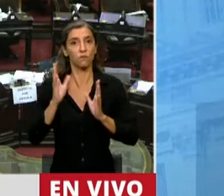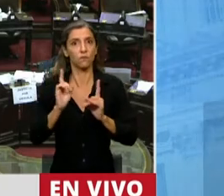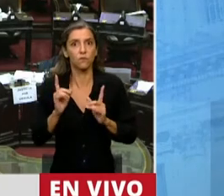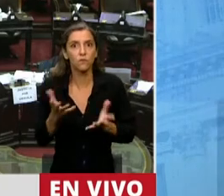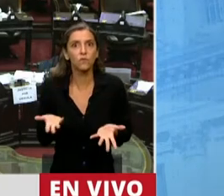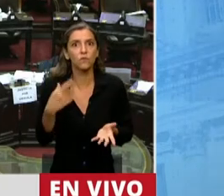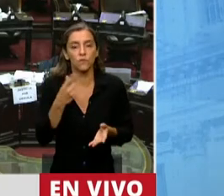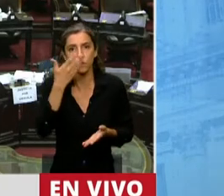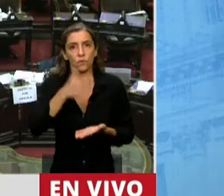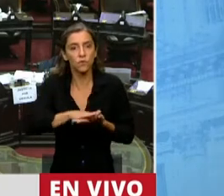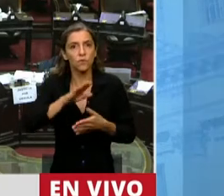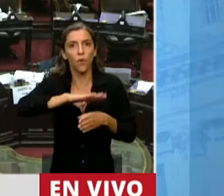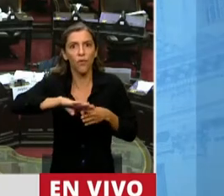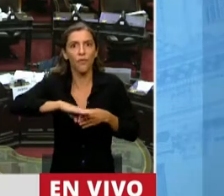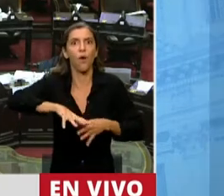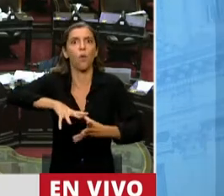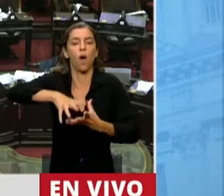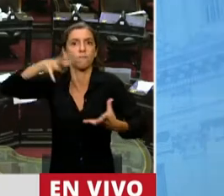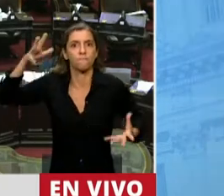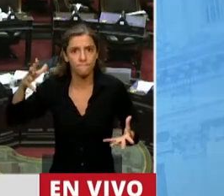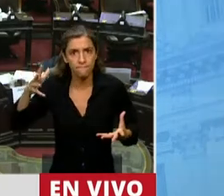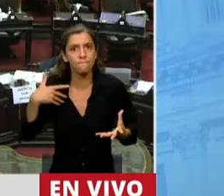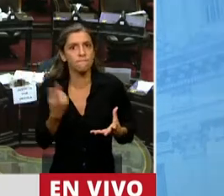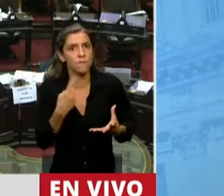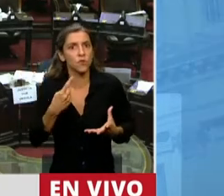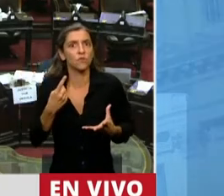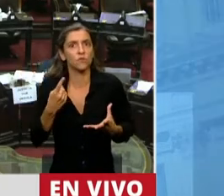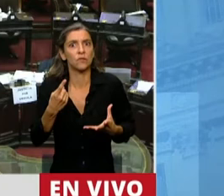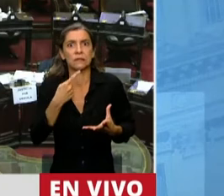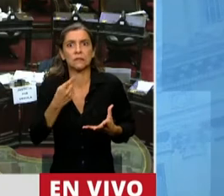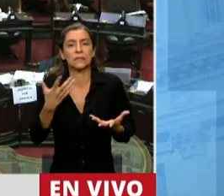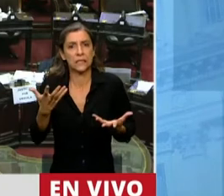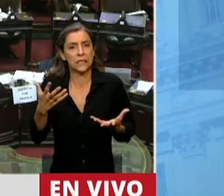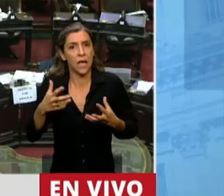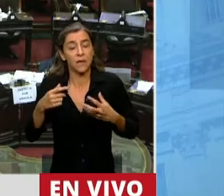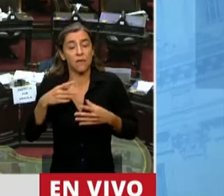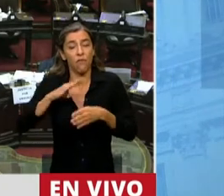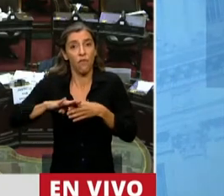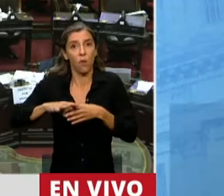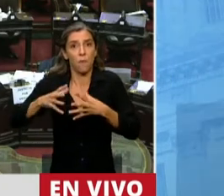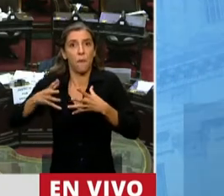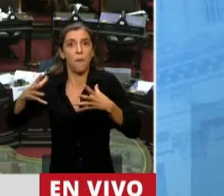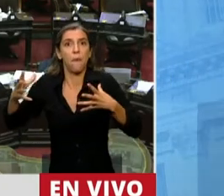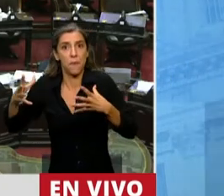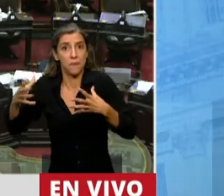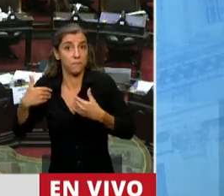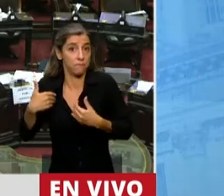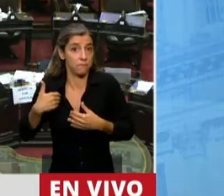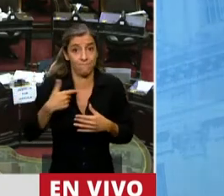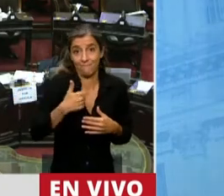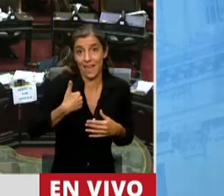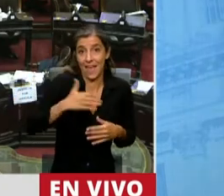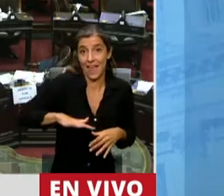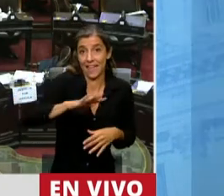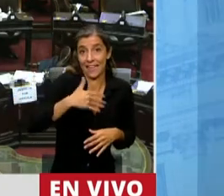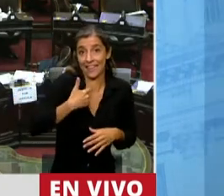sobreendeudamiento de un país como el nuestro, estamos hablando de la manera en que eso repercute en cada uno de los hogares y en